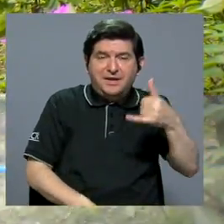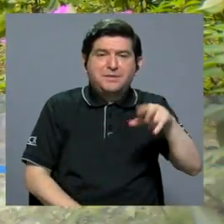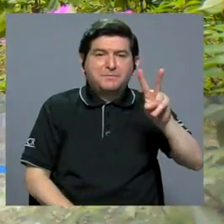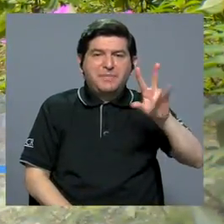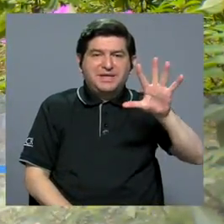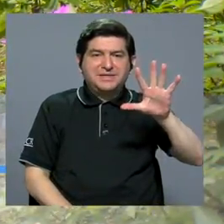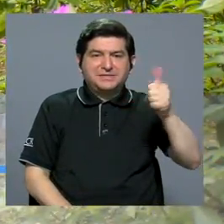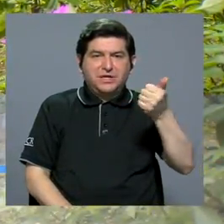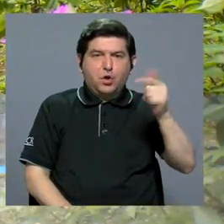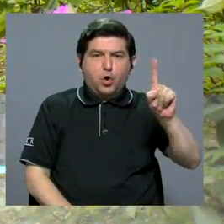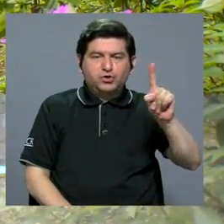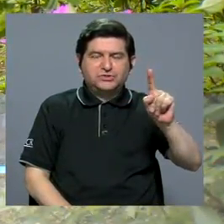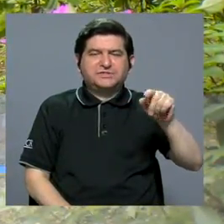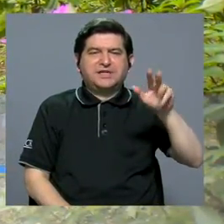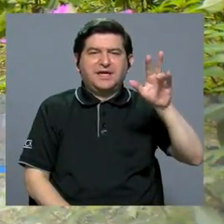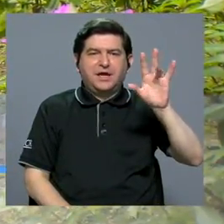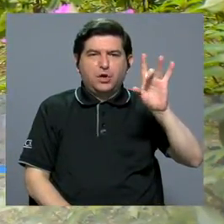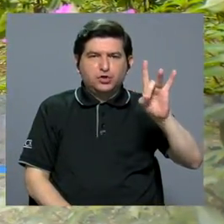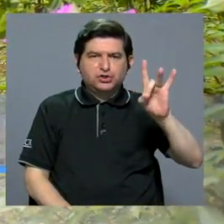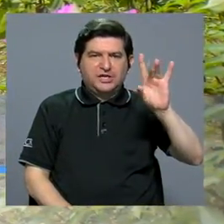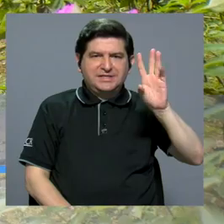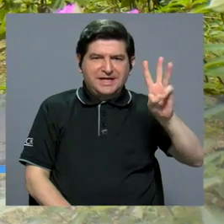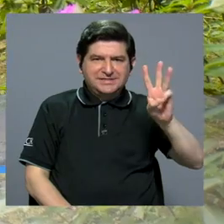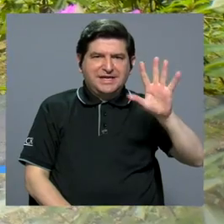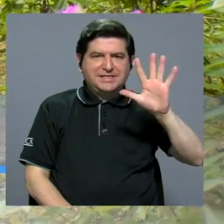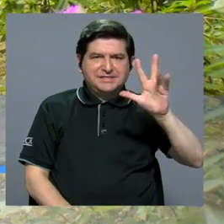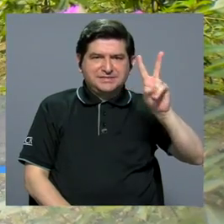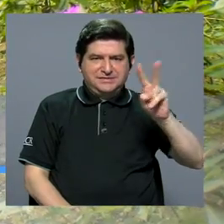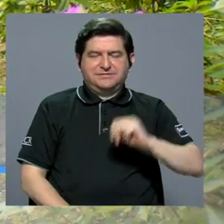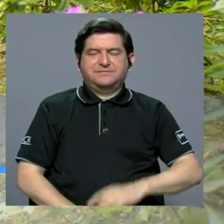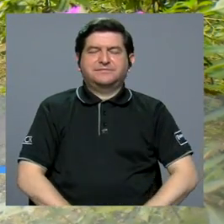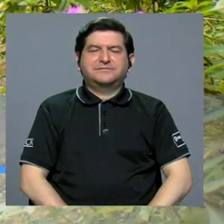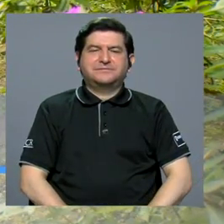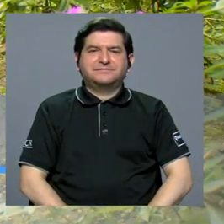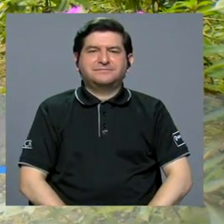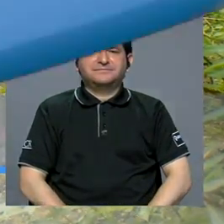del teléfono 25 11 8652.